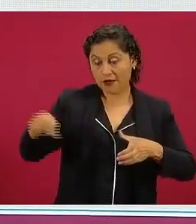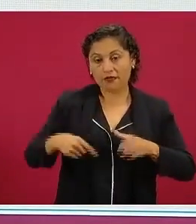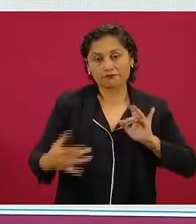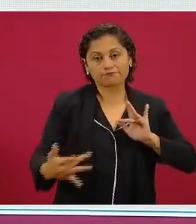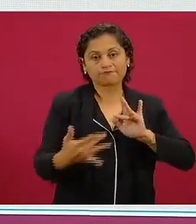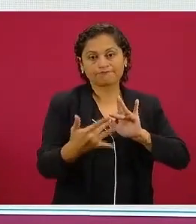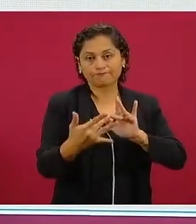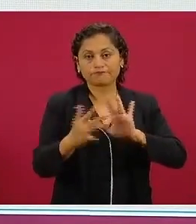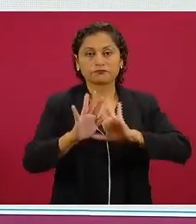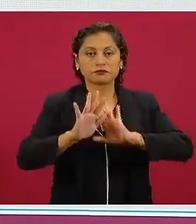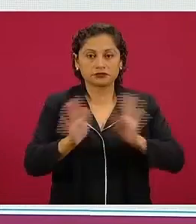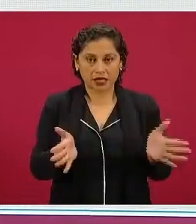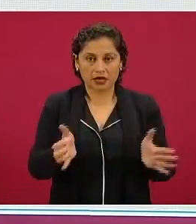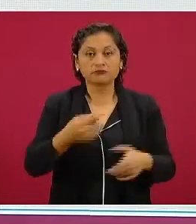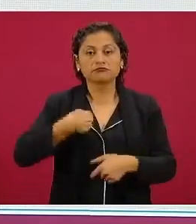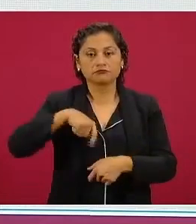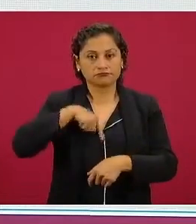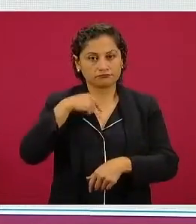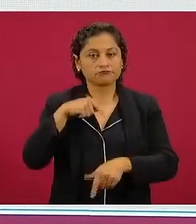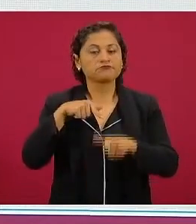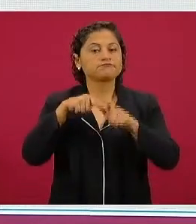y vamos a cumplir